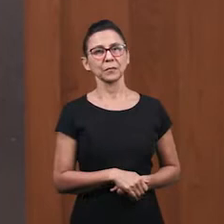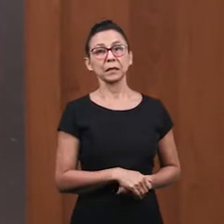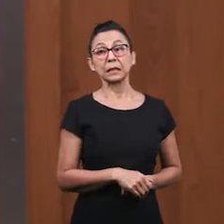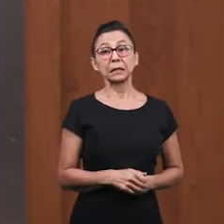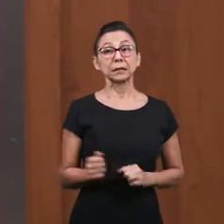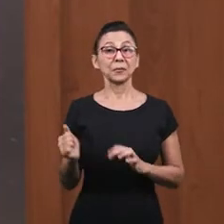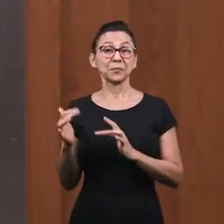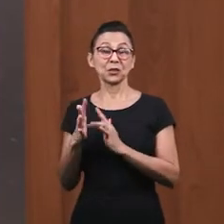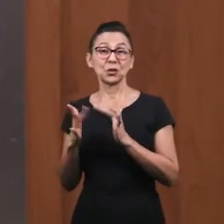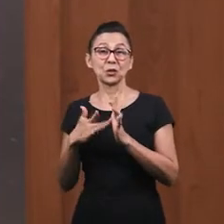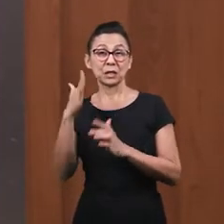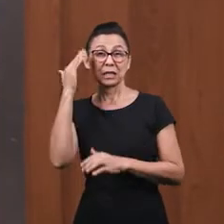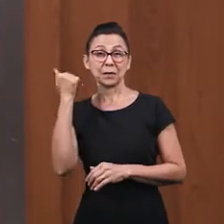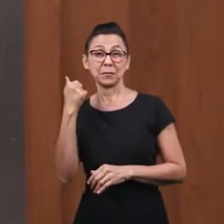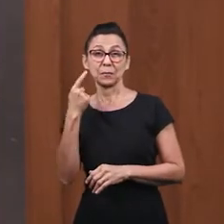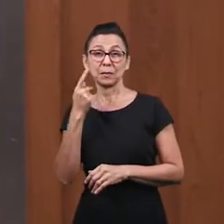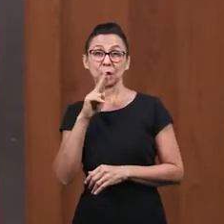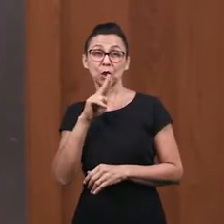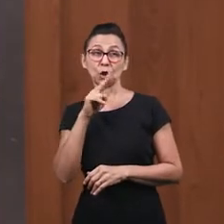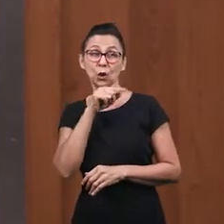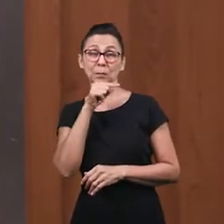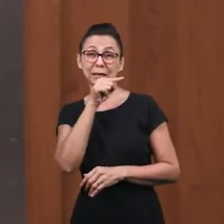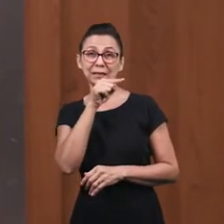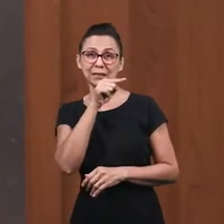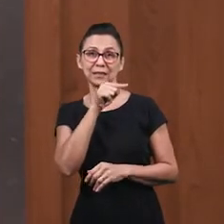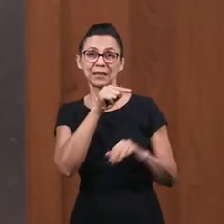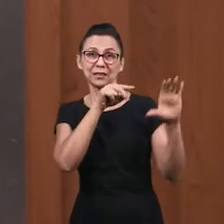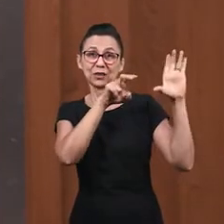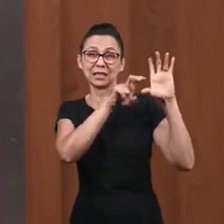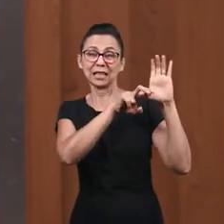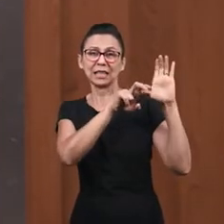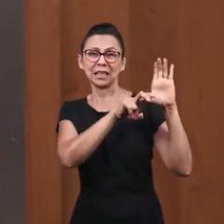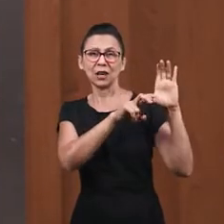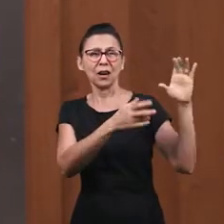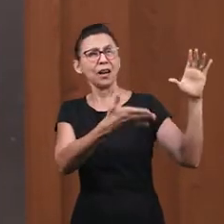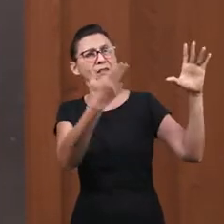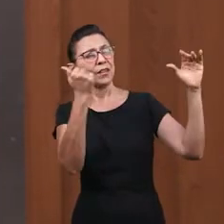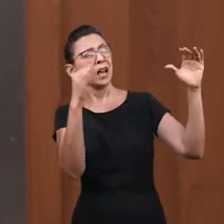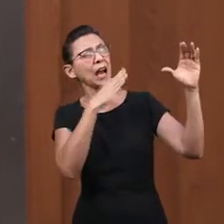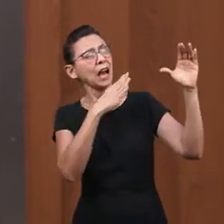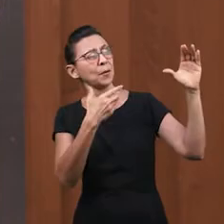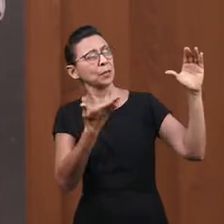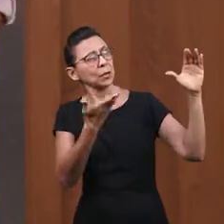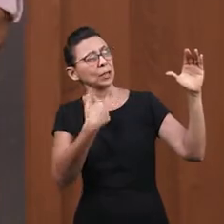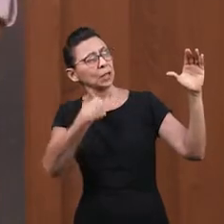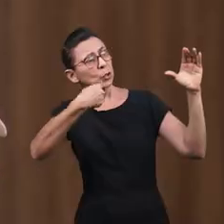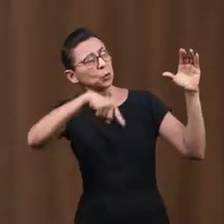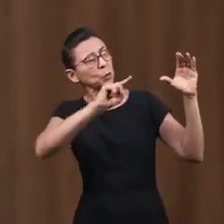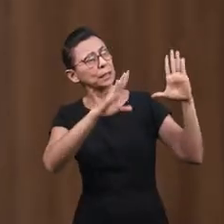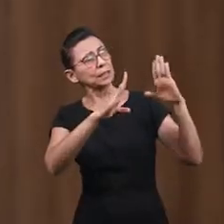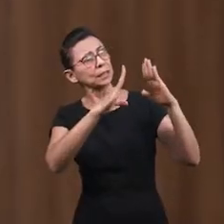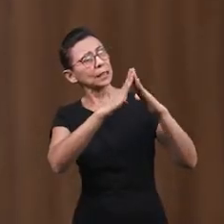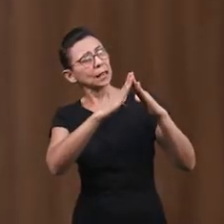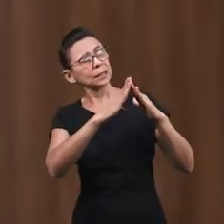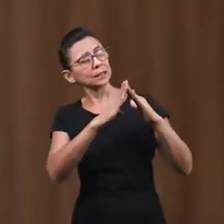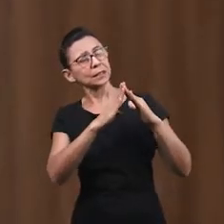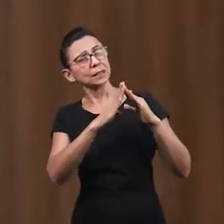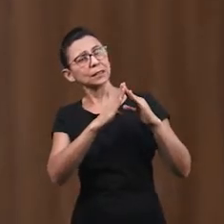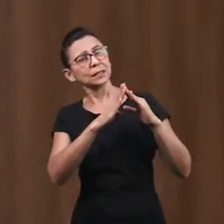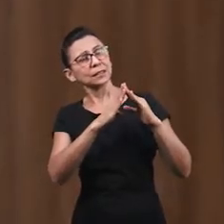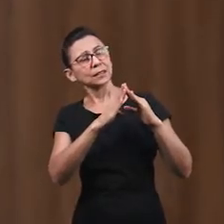amor Incondicional Y más allá De que Jesús lo llamase Por su nombre Jesús le dijo Que quería